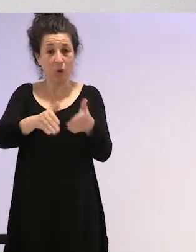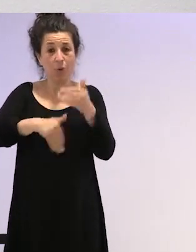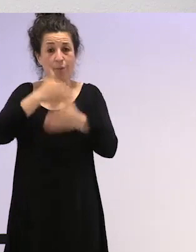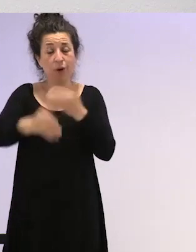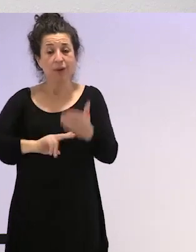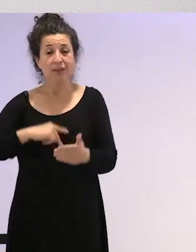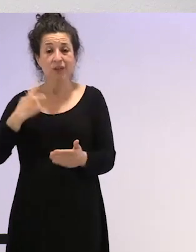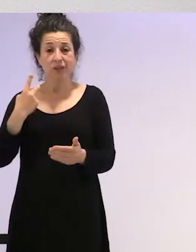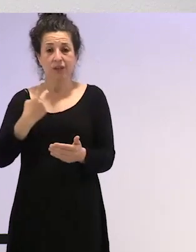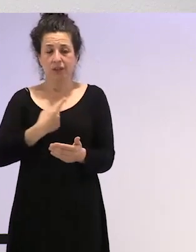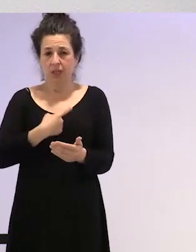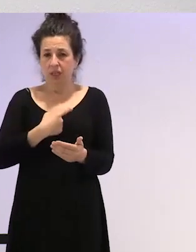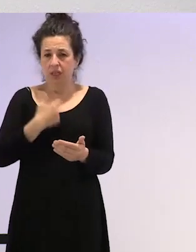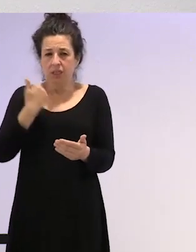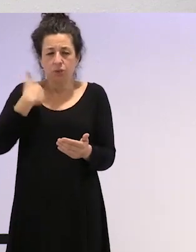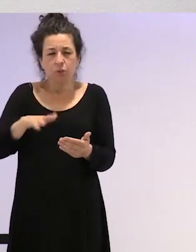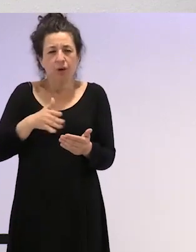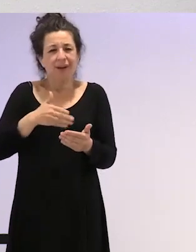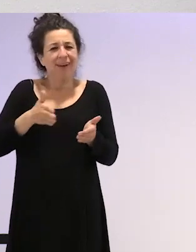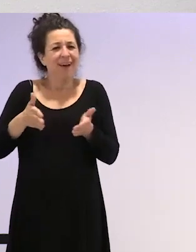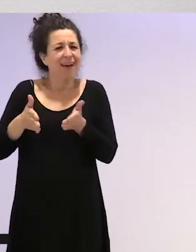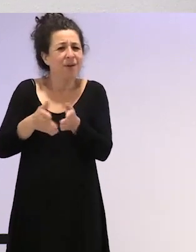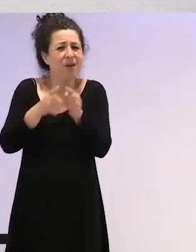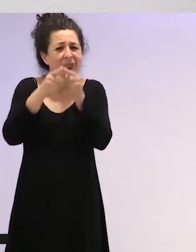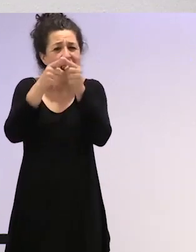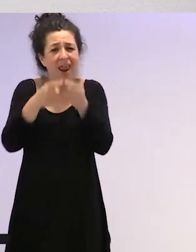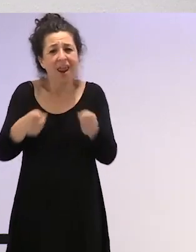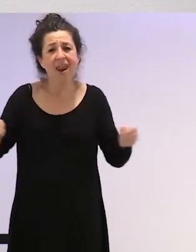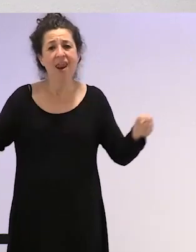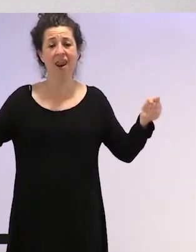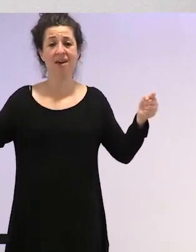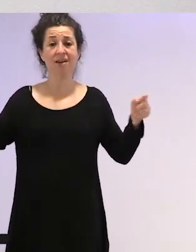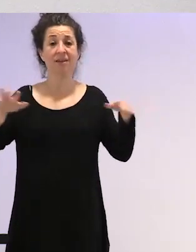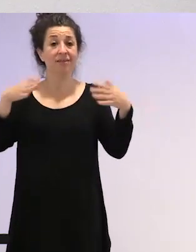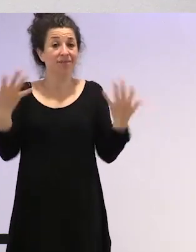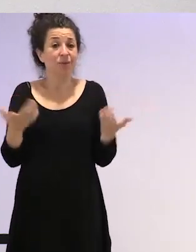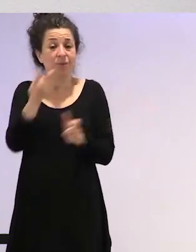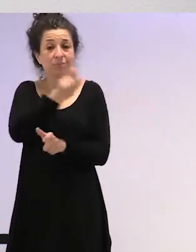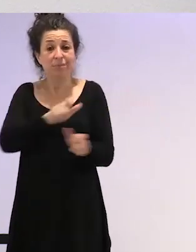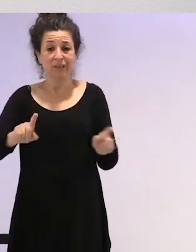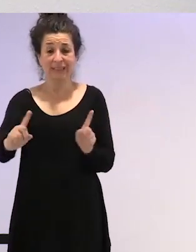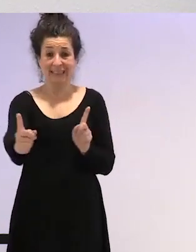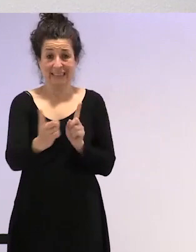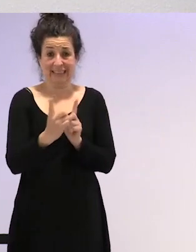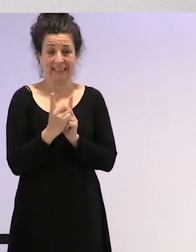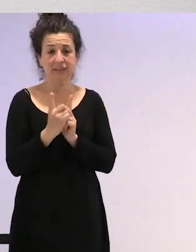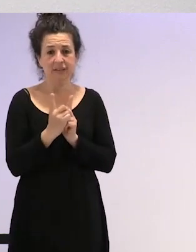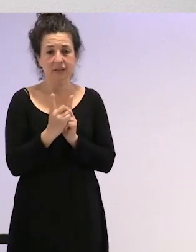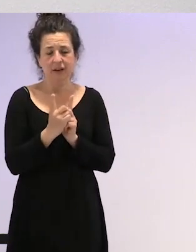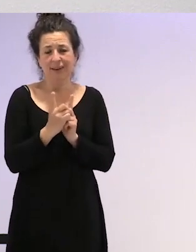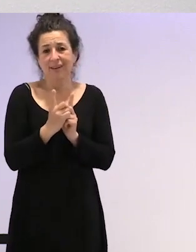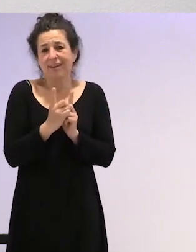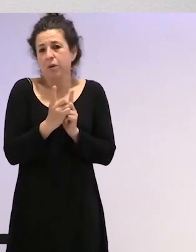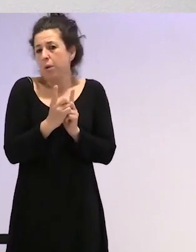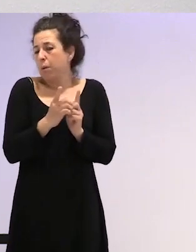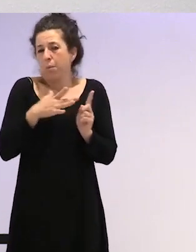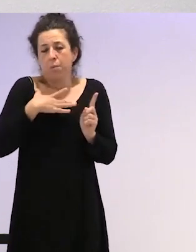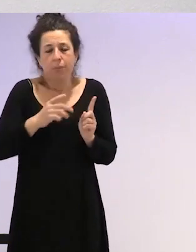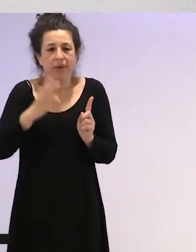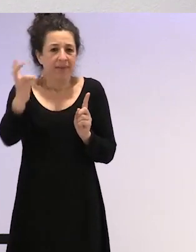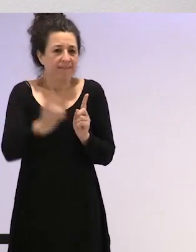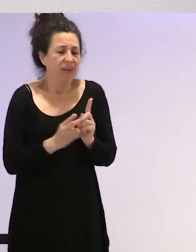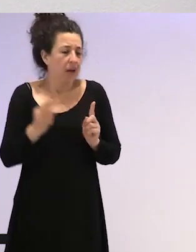camino súper, súper largo, y por lo tanto, cuando las personas vienen, incluso aunque vengan con muchos